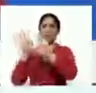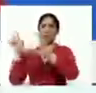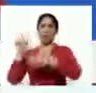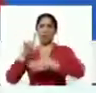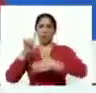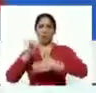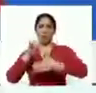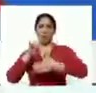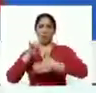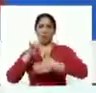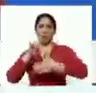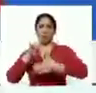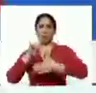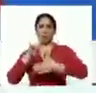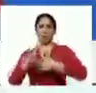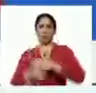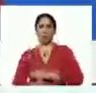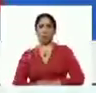Latina.